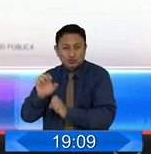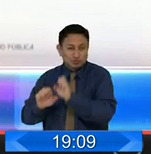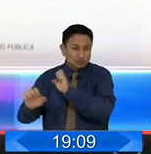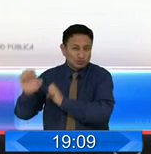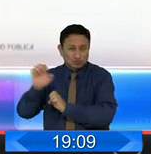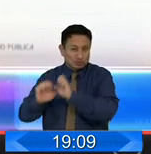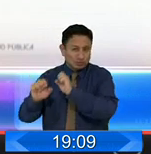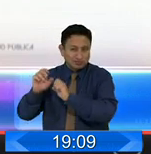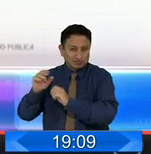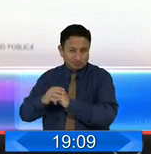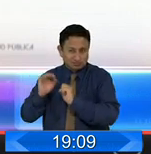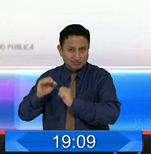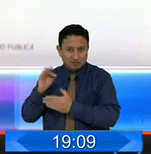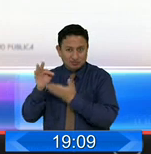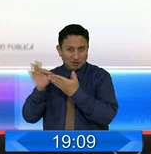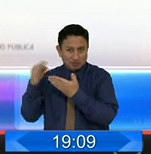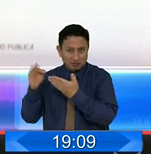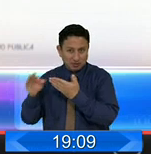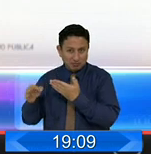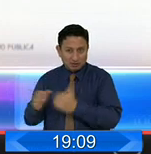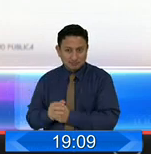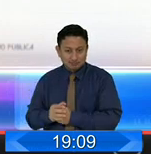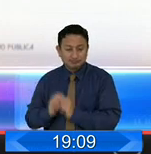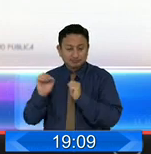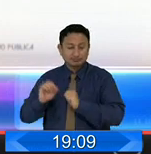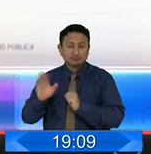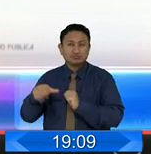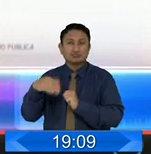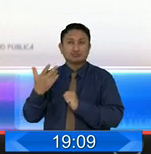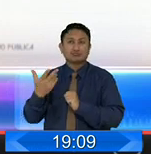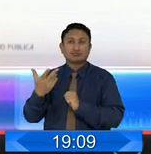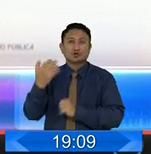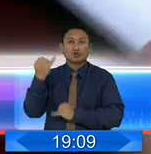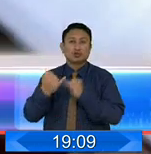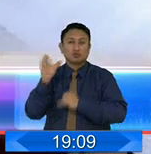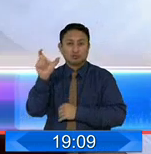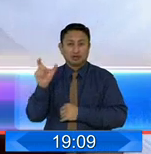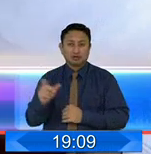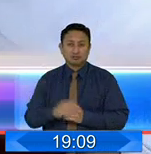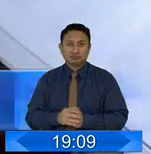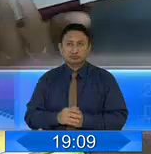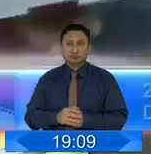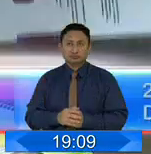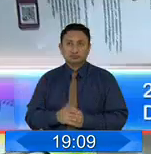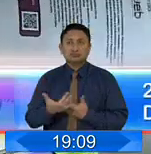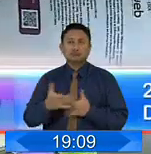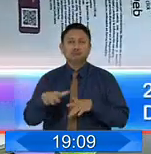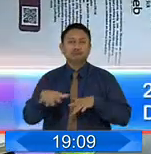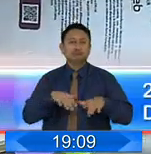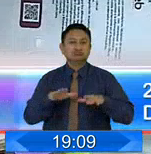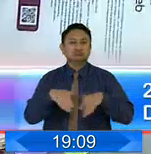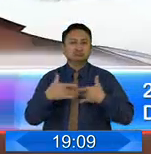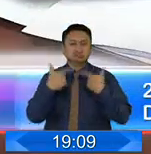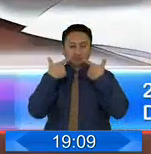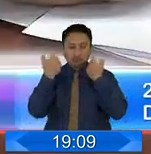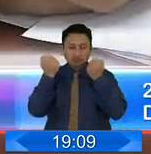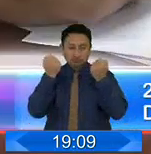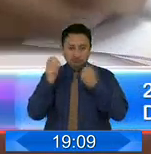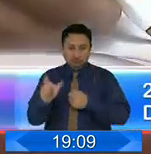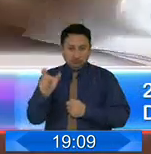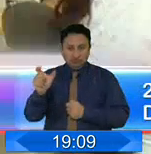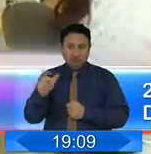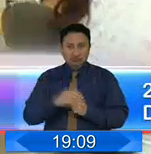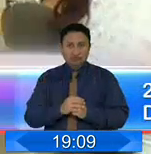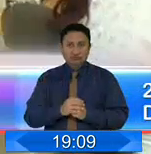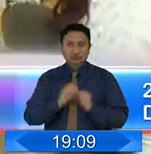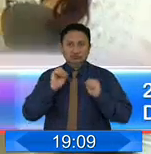seguir el proceso de calificación y cuál es el proceso de emisión final del carnet. Entre las acciones para un mejor control en la entrega de estos documentos está